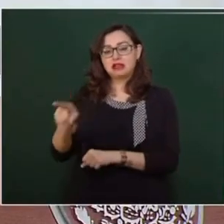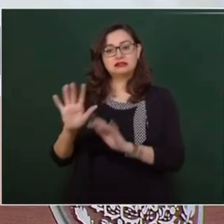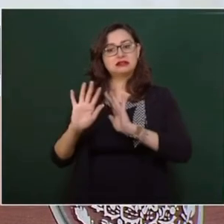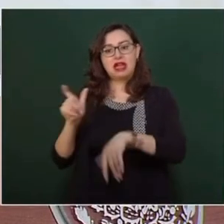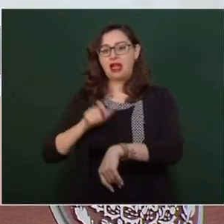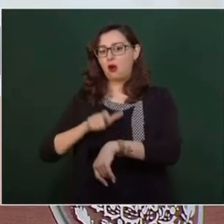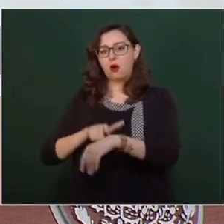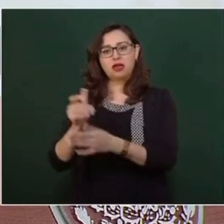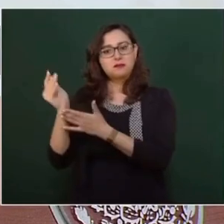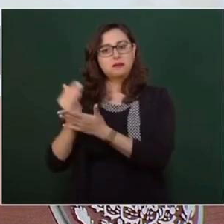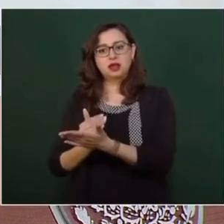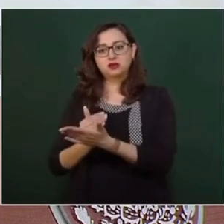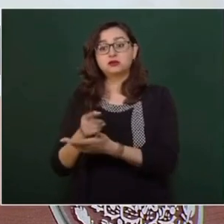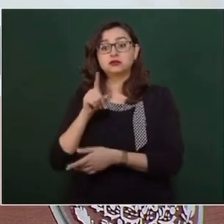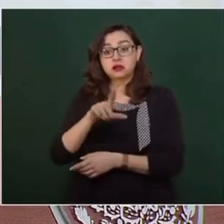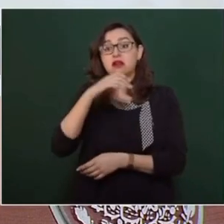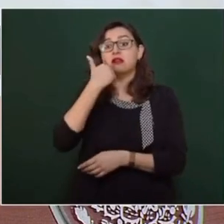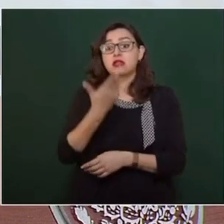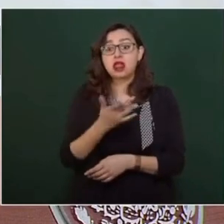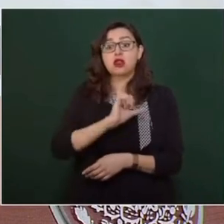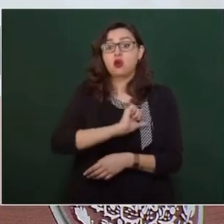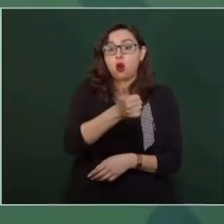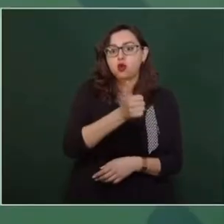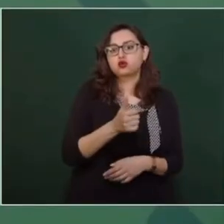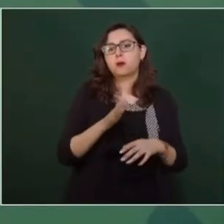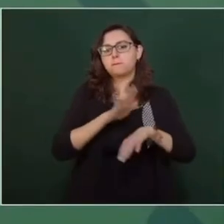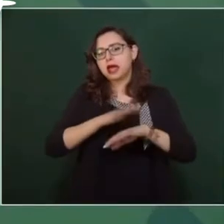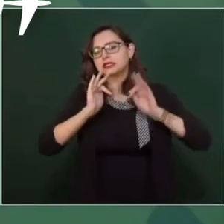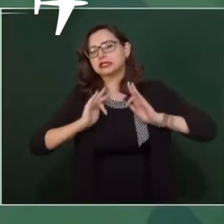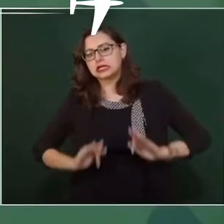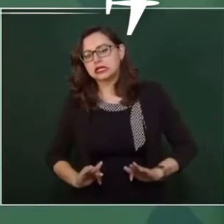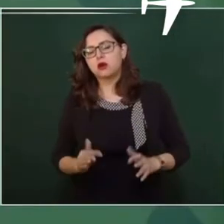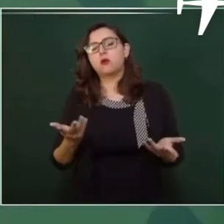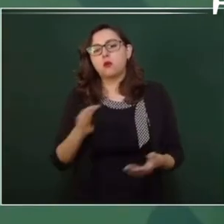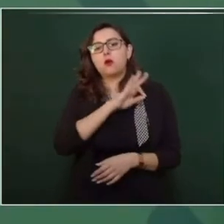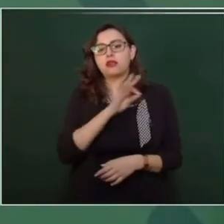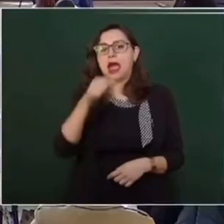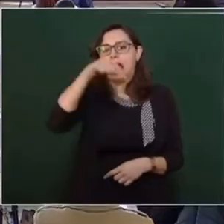aterrizaje o nuevas rutas, tendrán las únicas opciones de venir aquí a Iguatoluca.